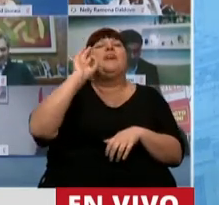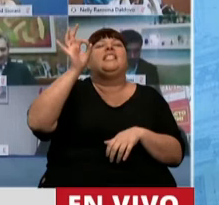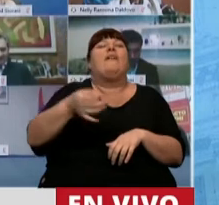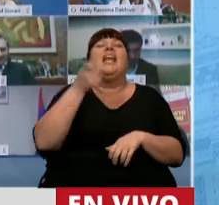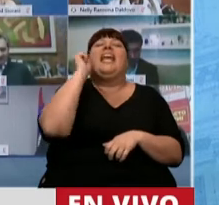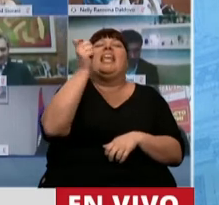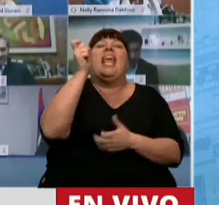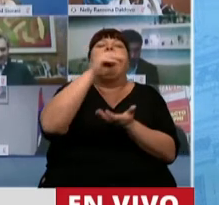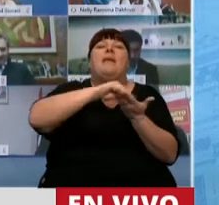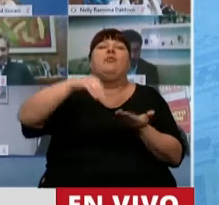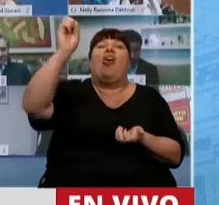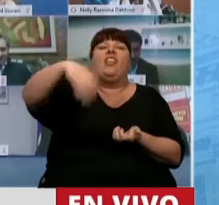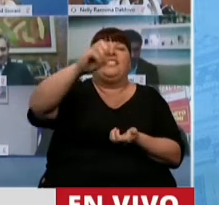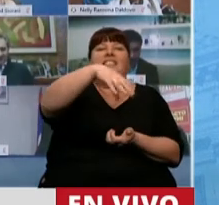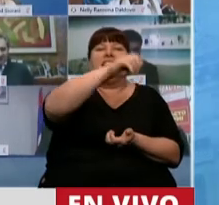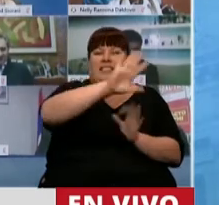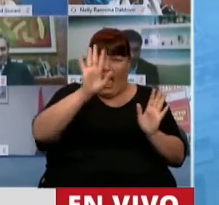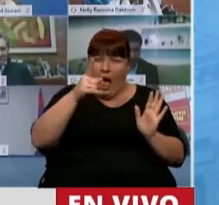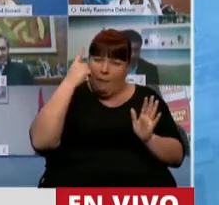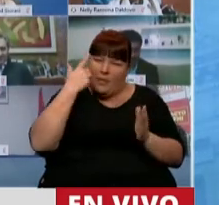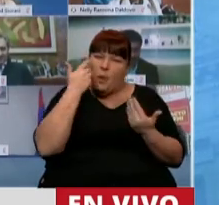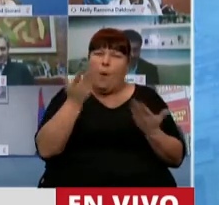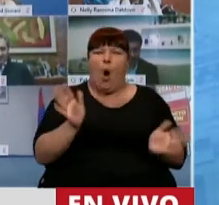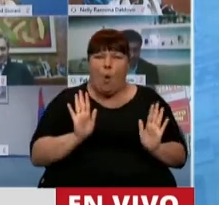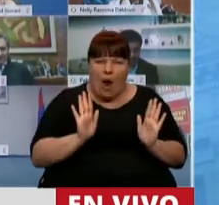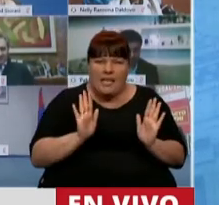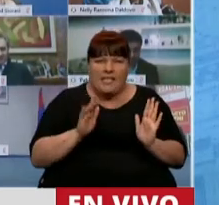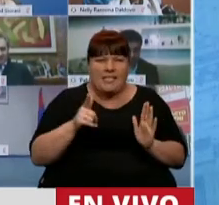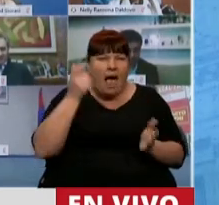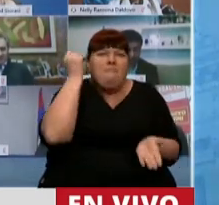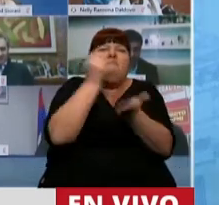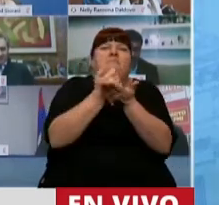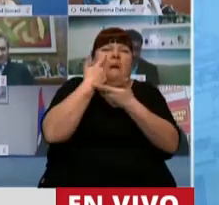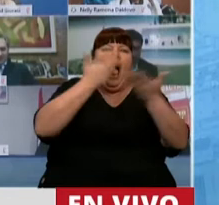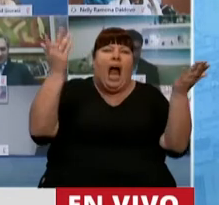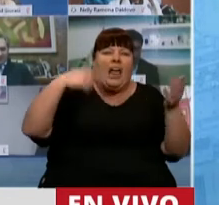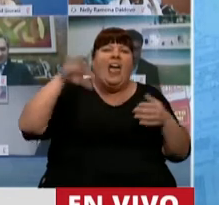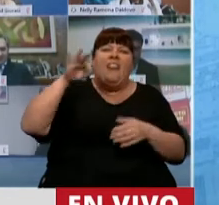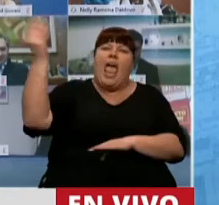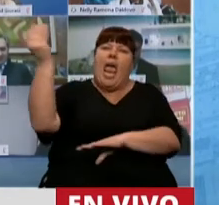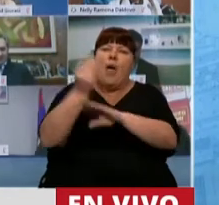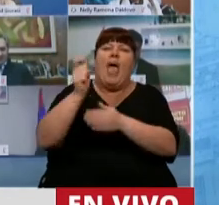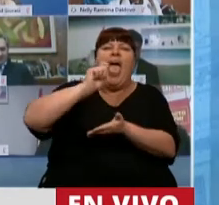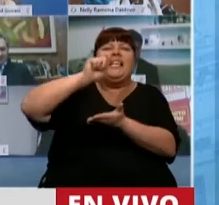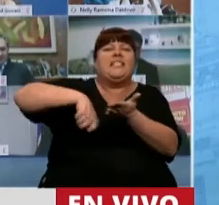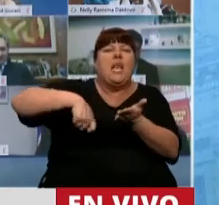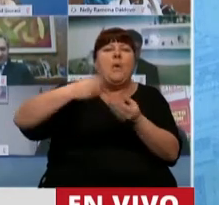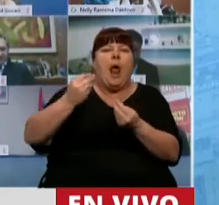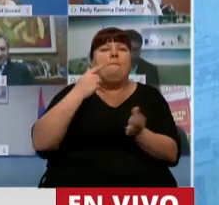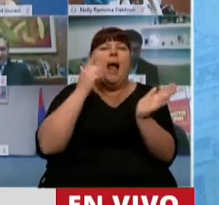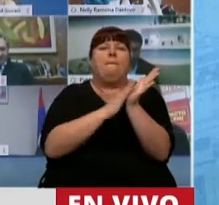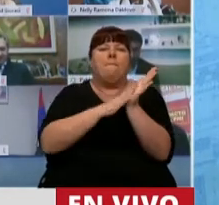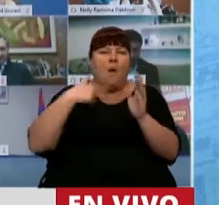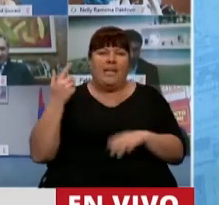quiénes son los diputados que están acá presentes. ¿No le parece una vergüenza que va a pasar a la historia que tengamos que traer un escribano para dejar